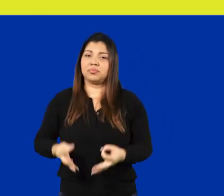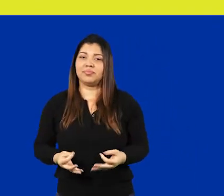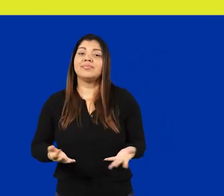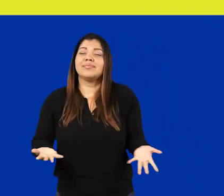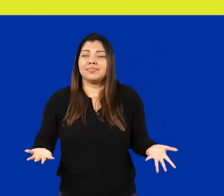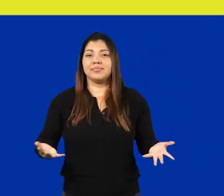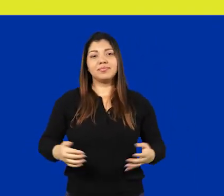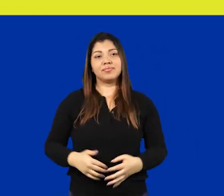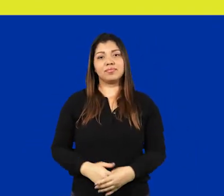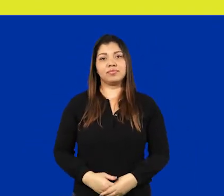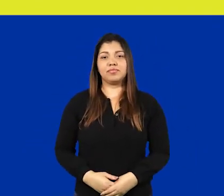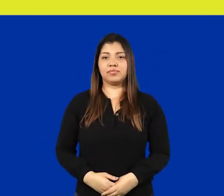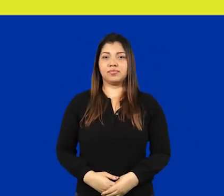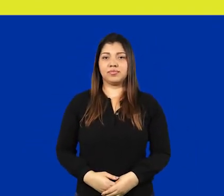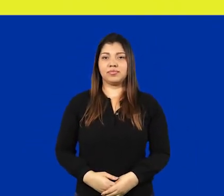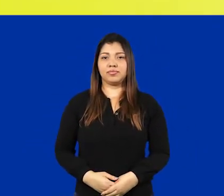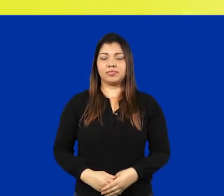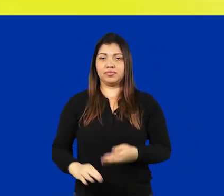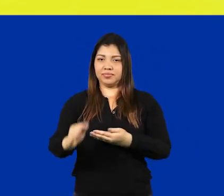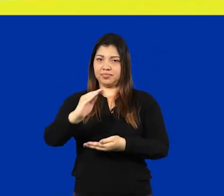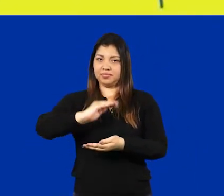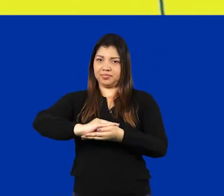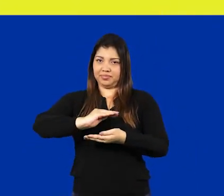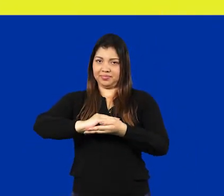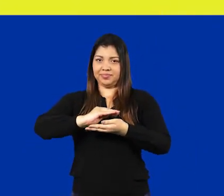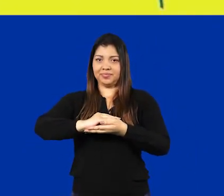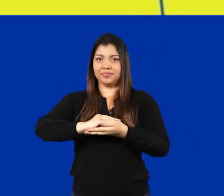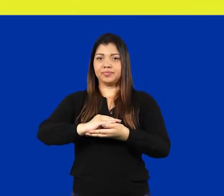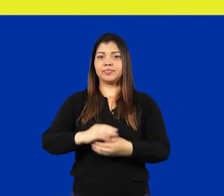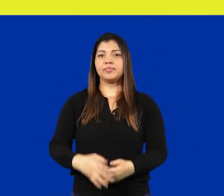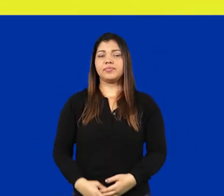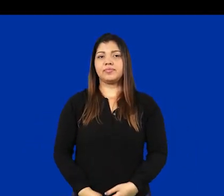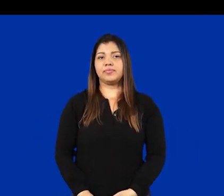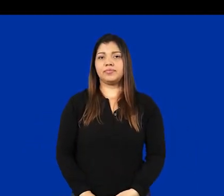¡Gracias! ¡Gracias! ¡Gracias! ¡Gracias!